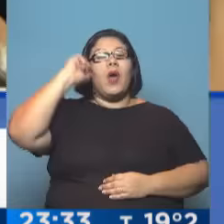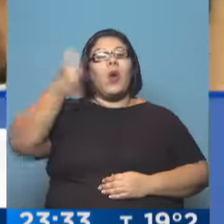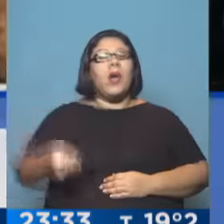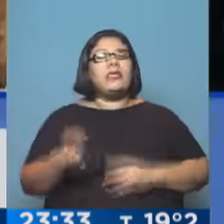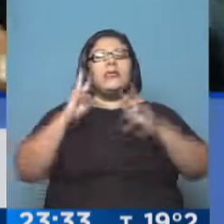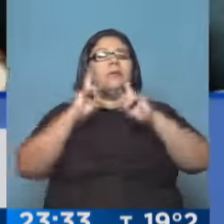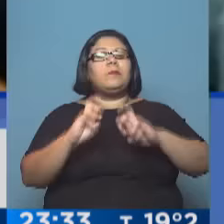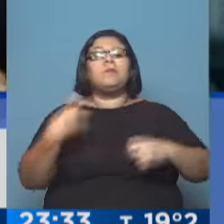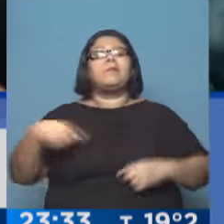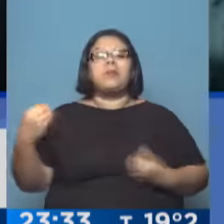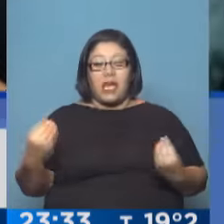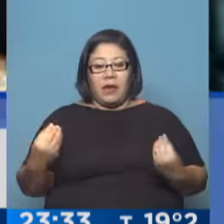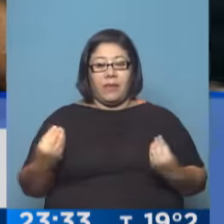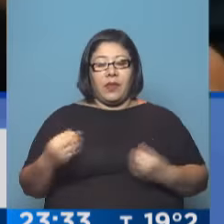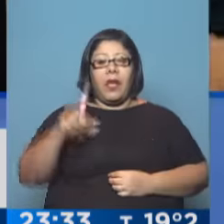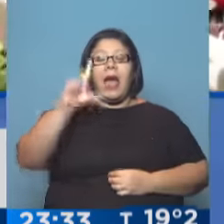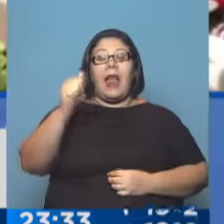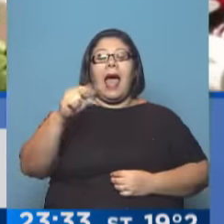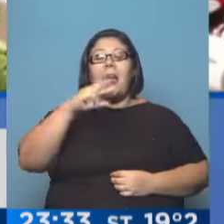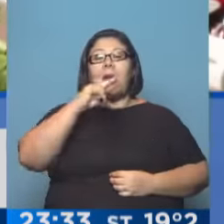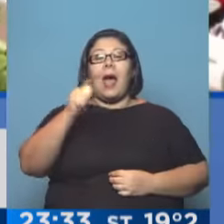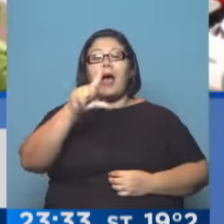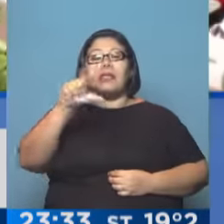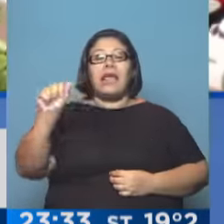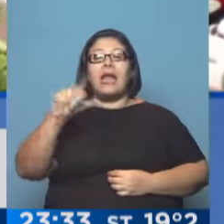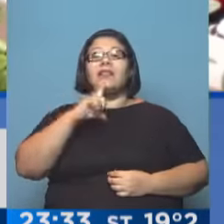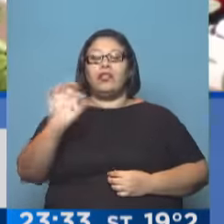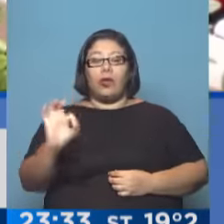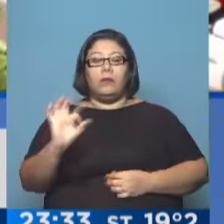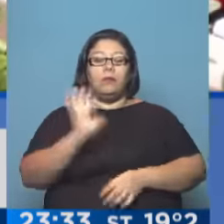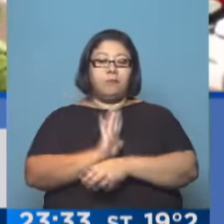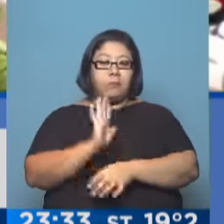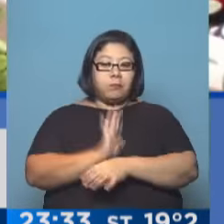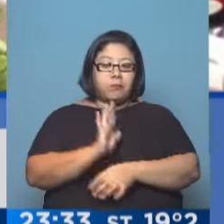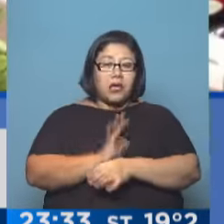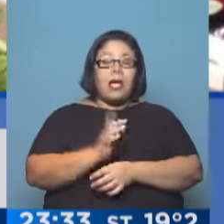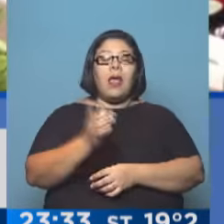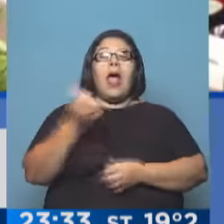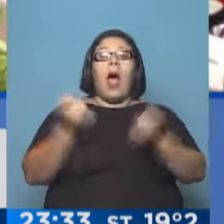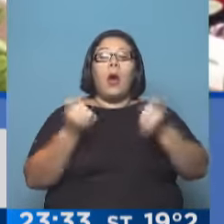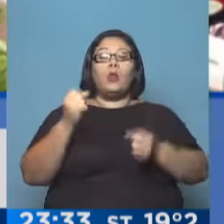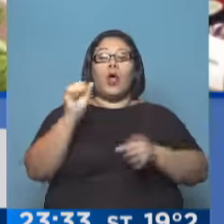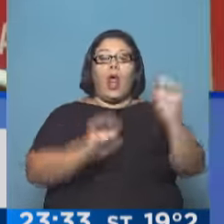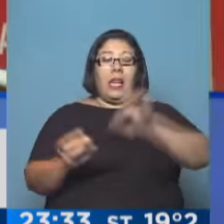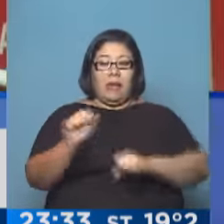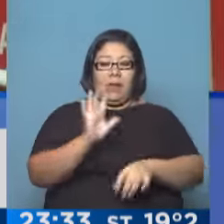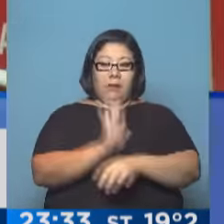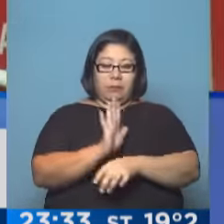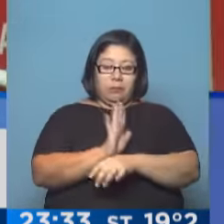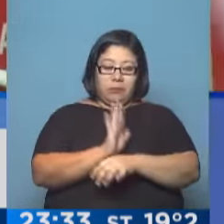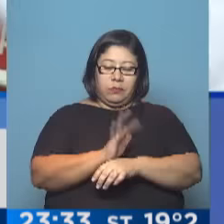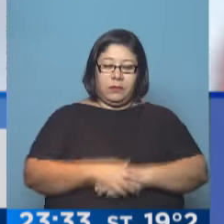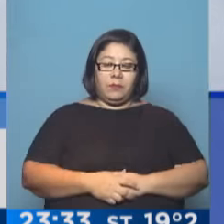investigando lo que se conoce como lavayato. Lavayato quiere decir lavadero de auto, lavadero a chorro, en el sentido de, y es el nombre que adquirió,